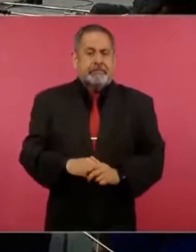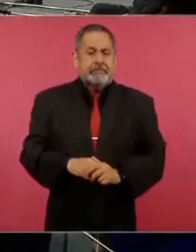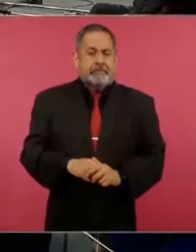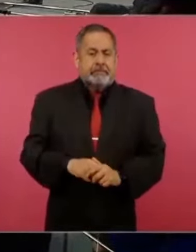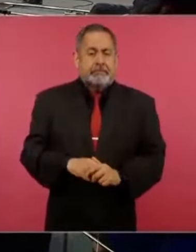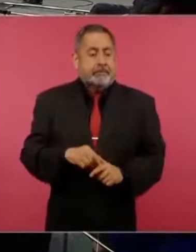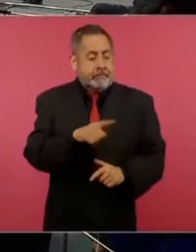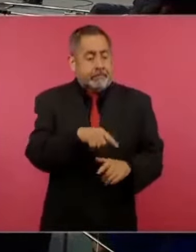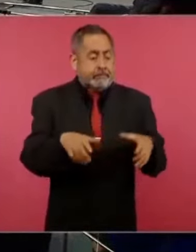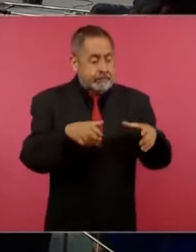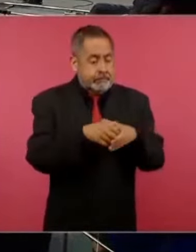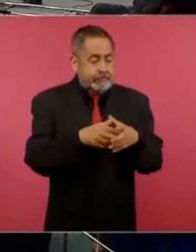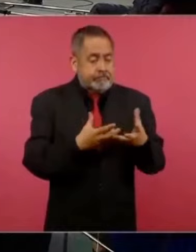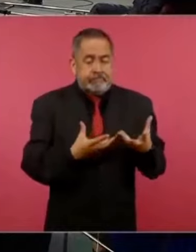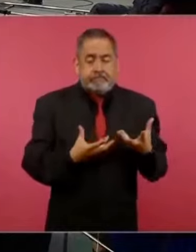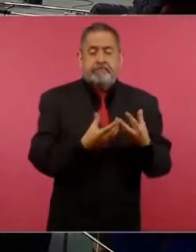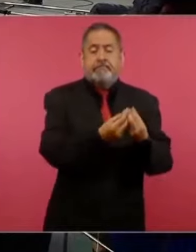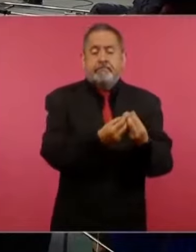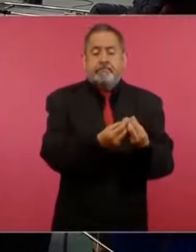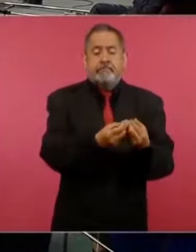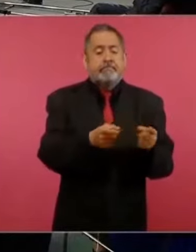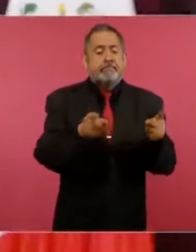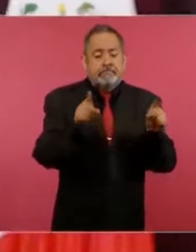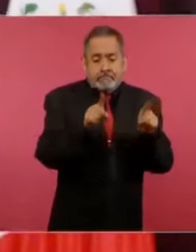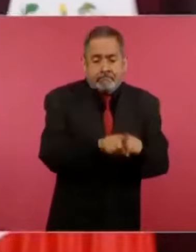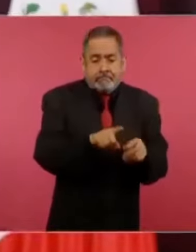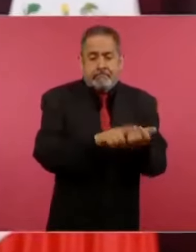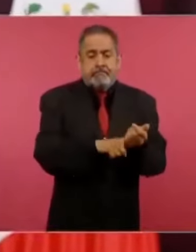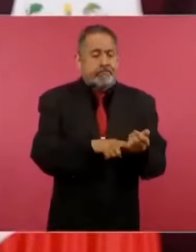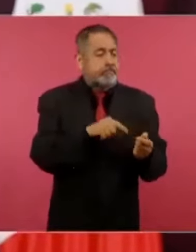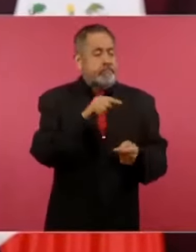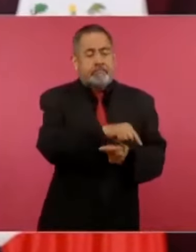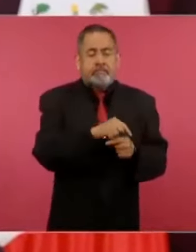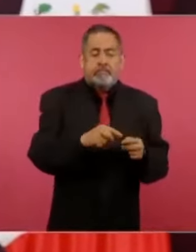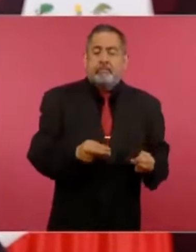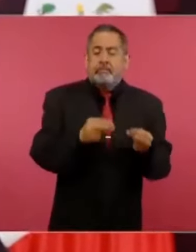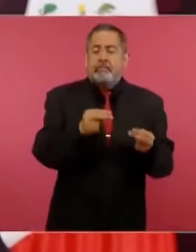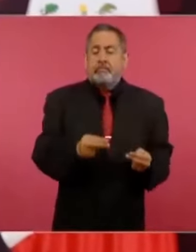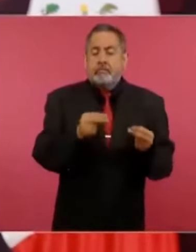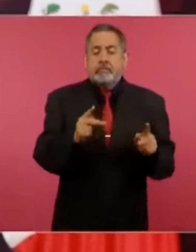vinculados también con los que vendían las medicinas,